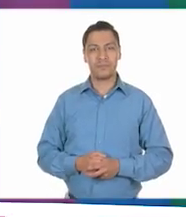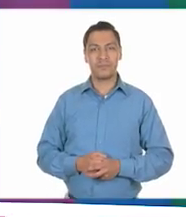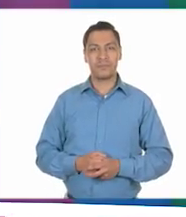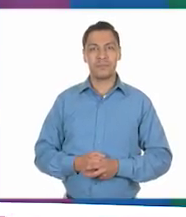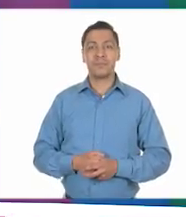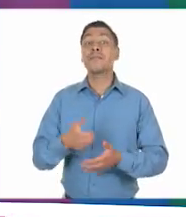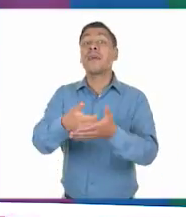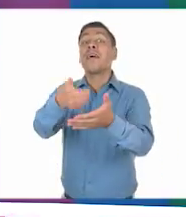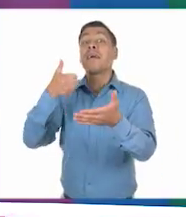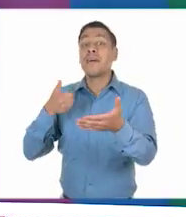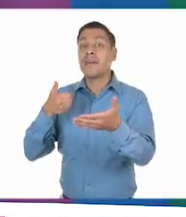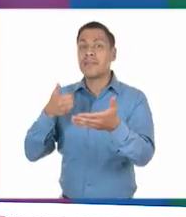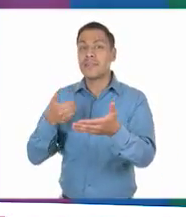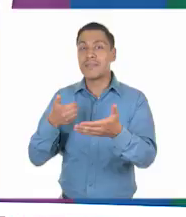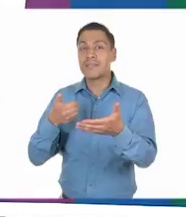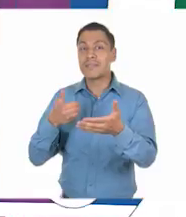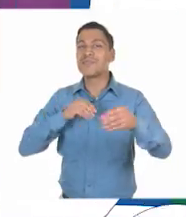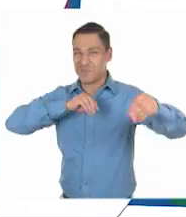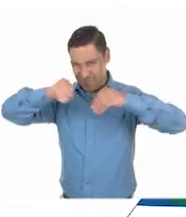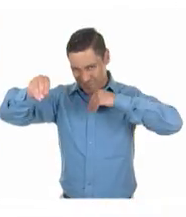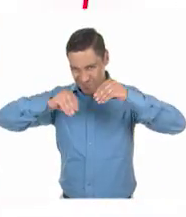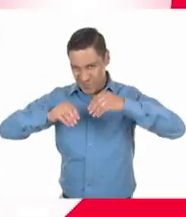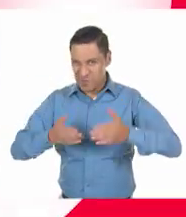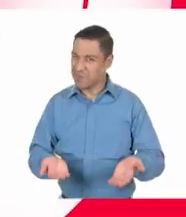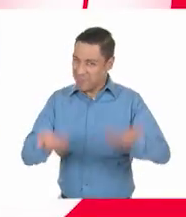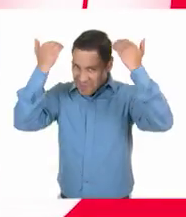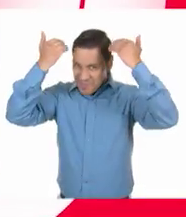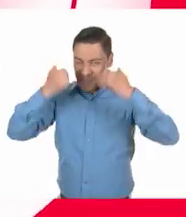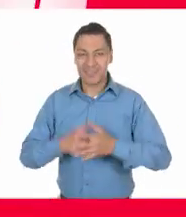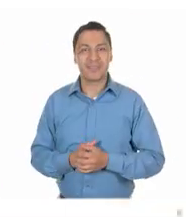Pero antes, a movernos un poco.